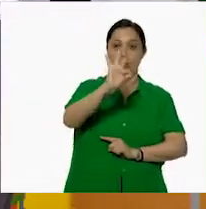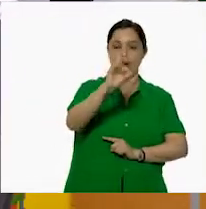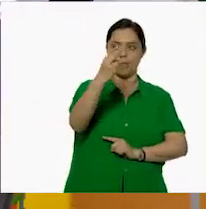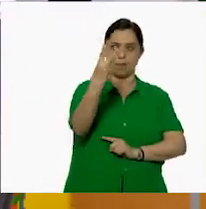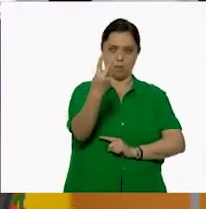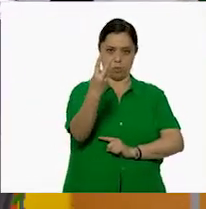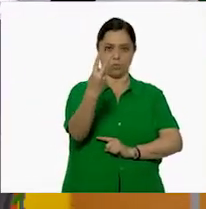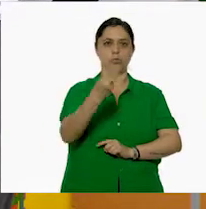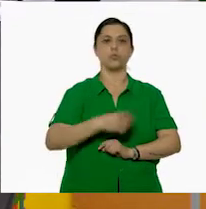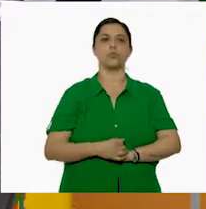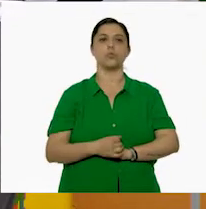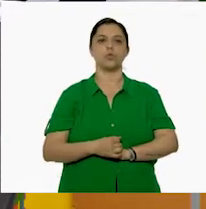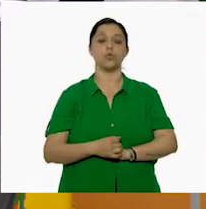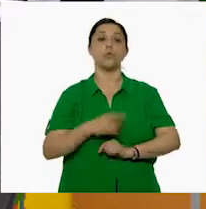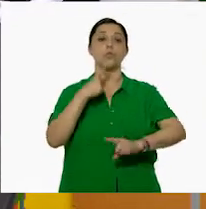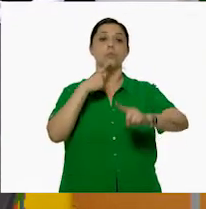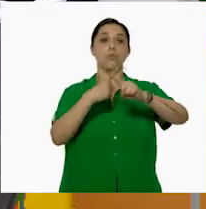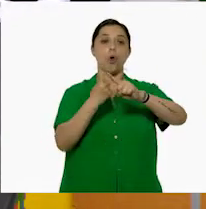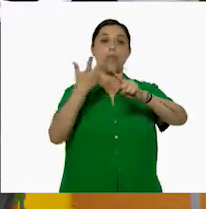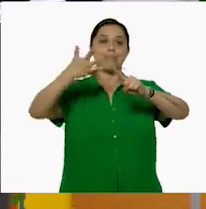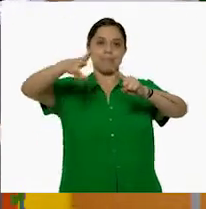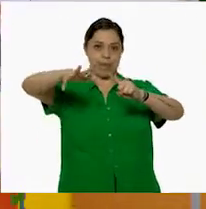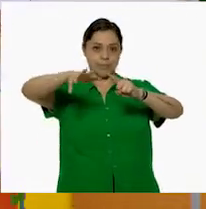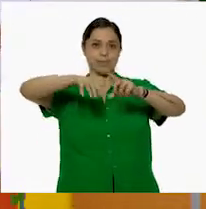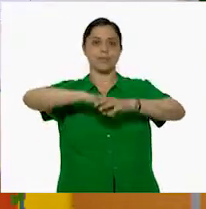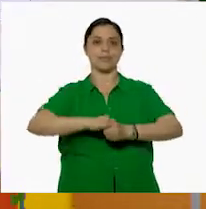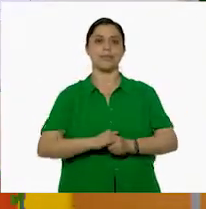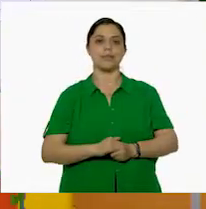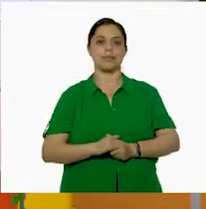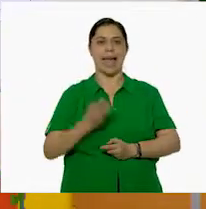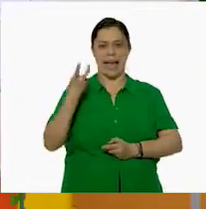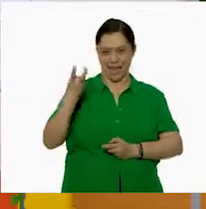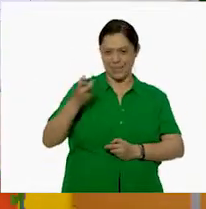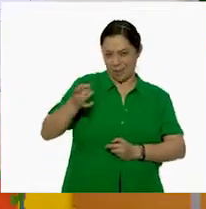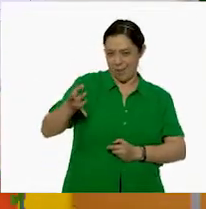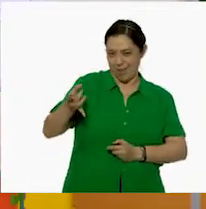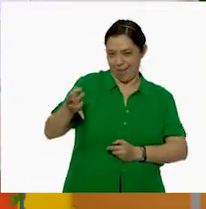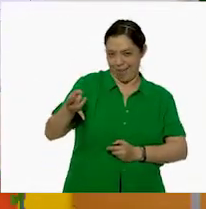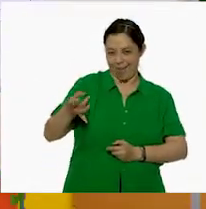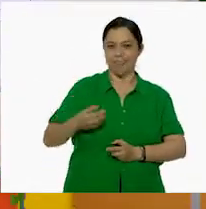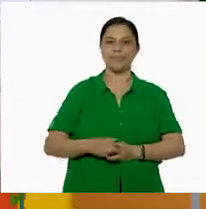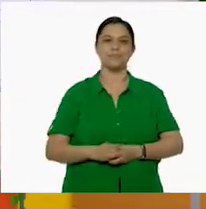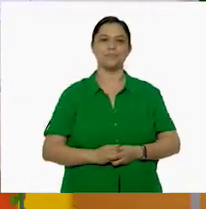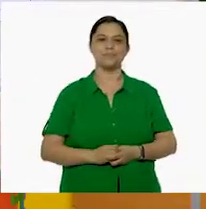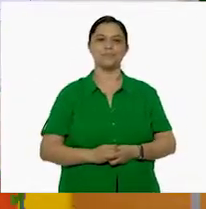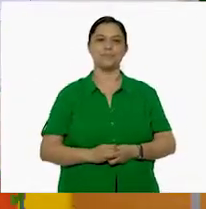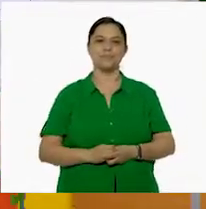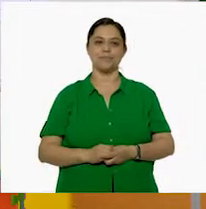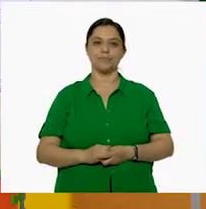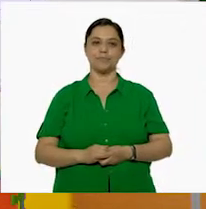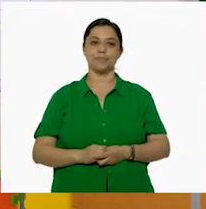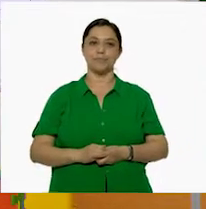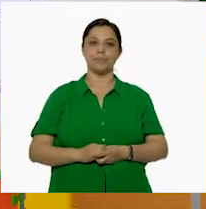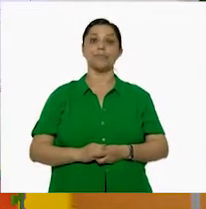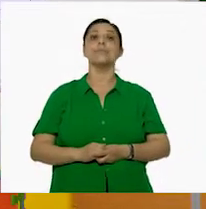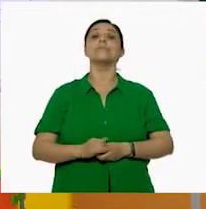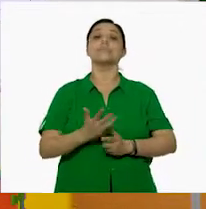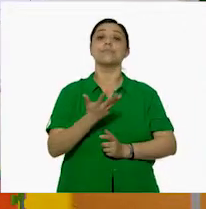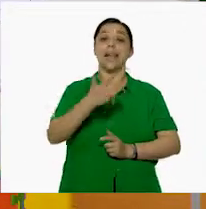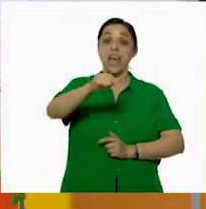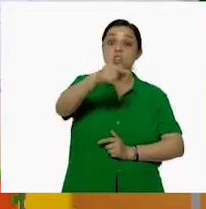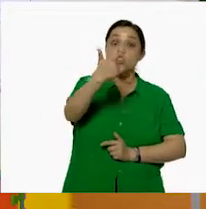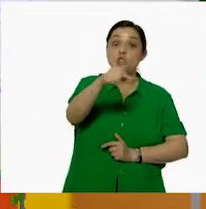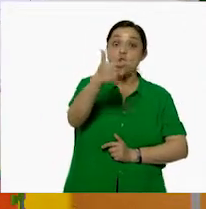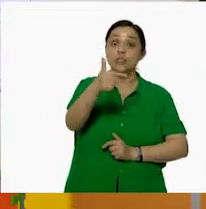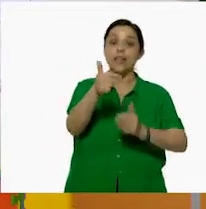42 por 10, que esto ya lo trabajamos. Y como separamos el 12,